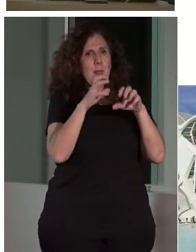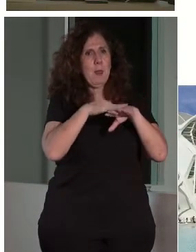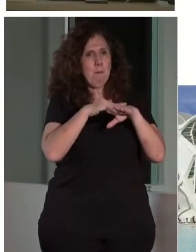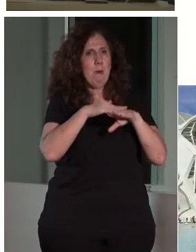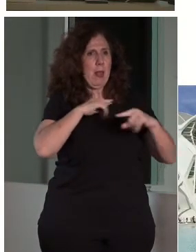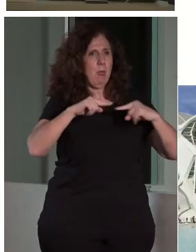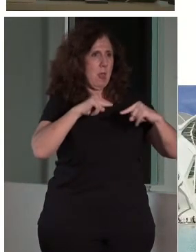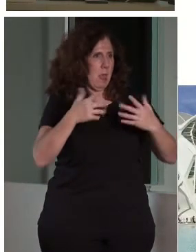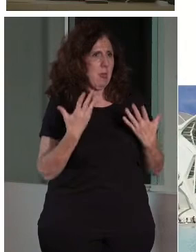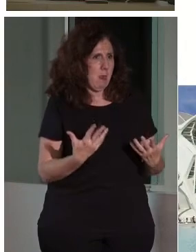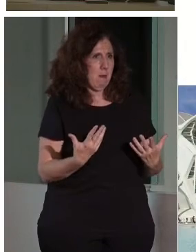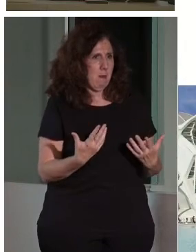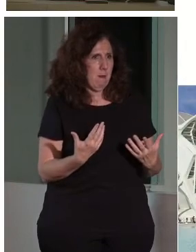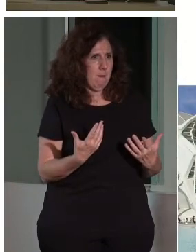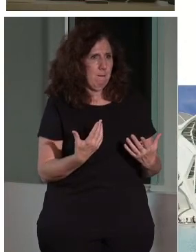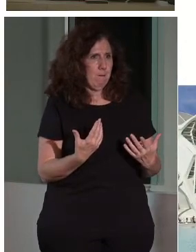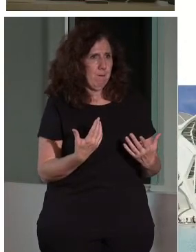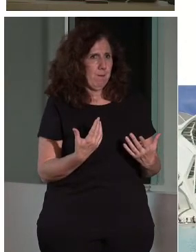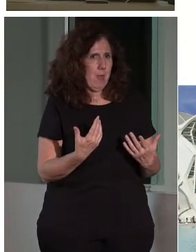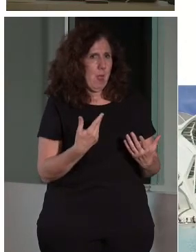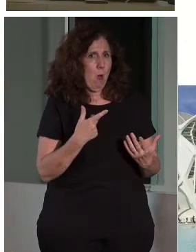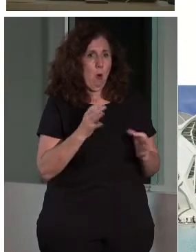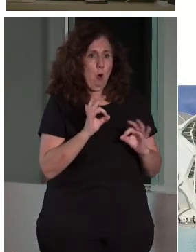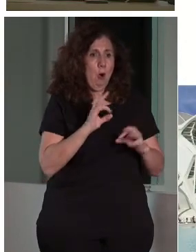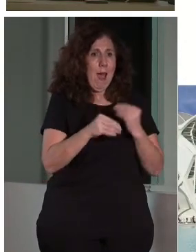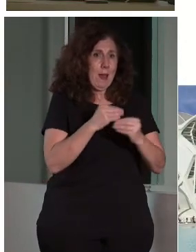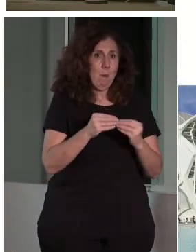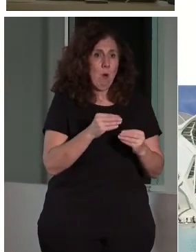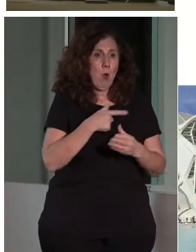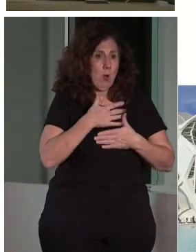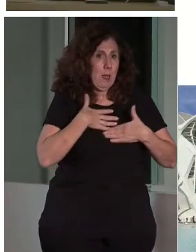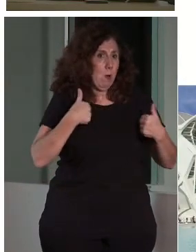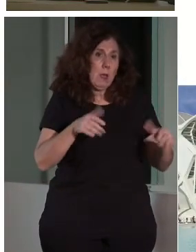Si no, harán lo que quieran porque nadie les dirige bien.